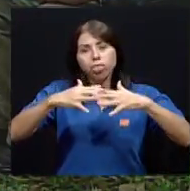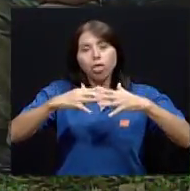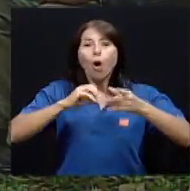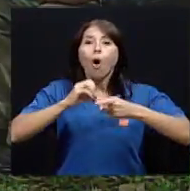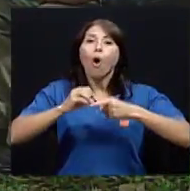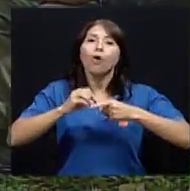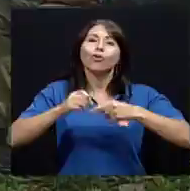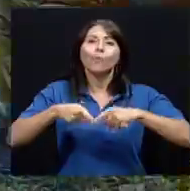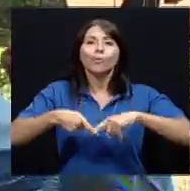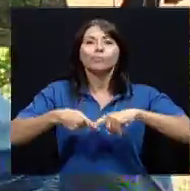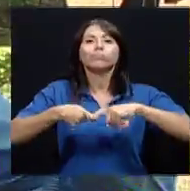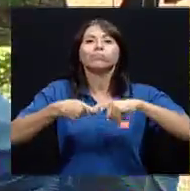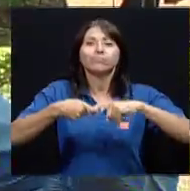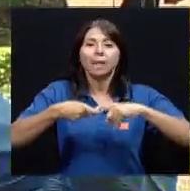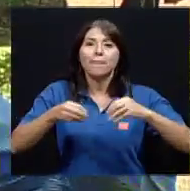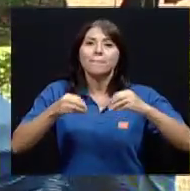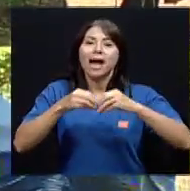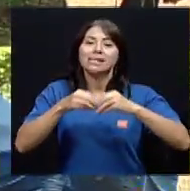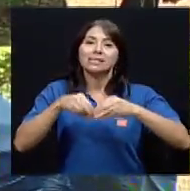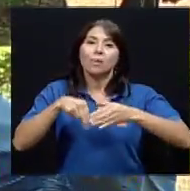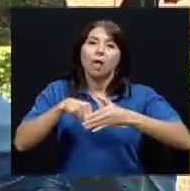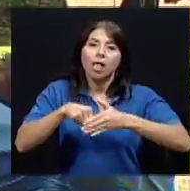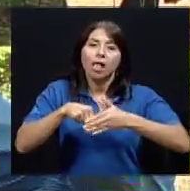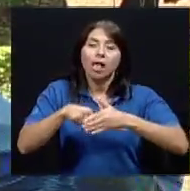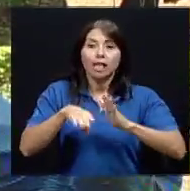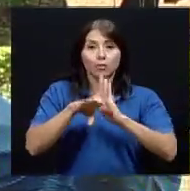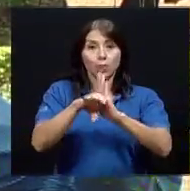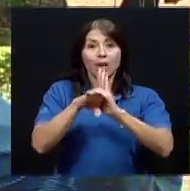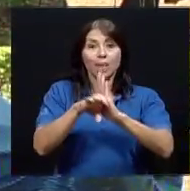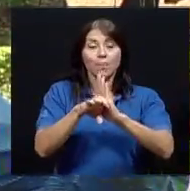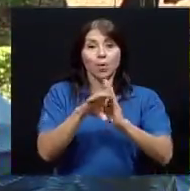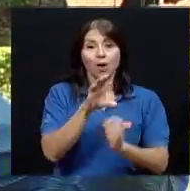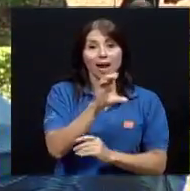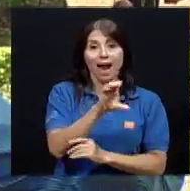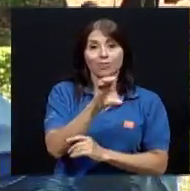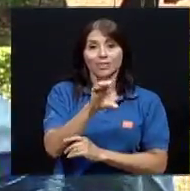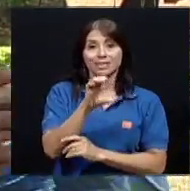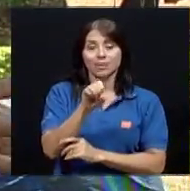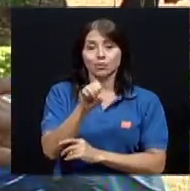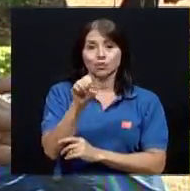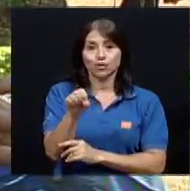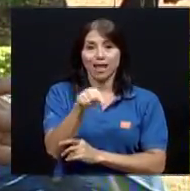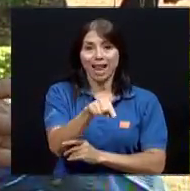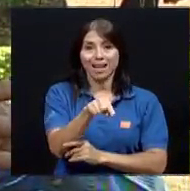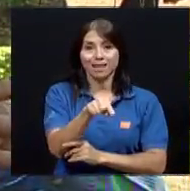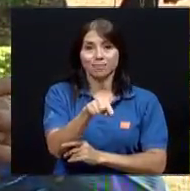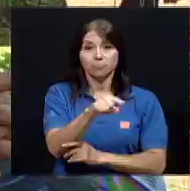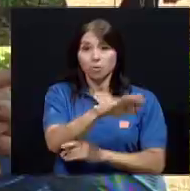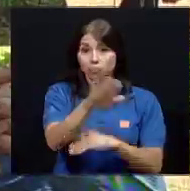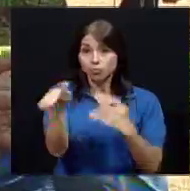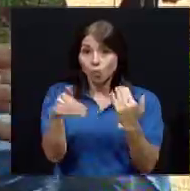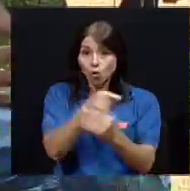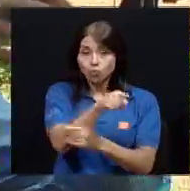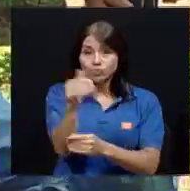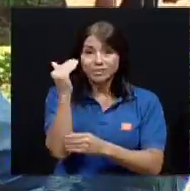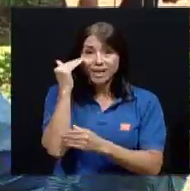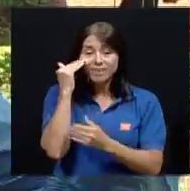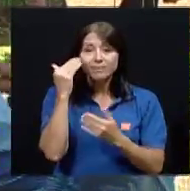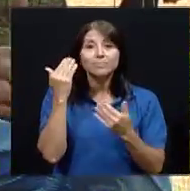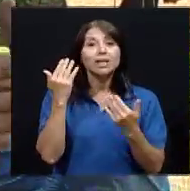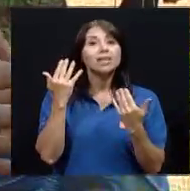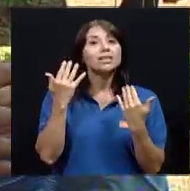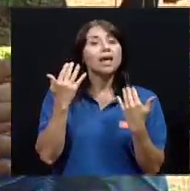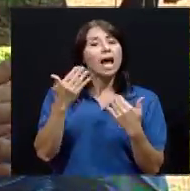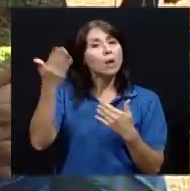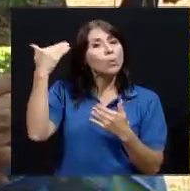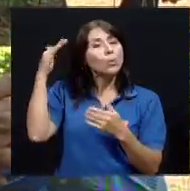quedando en el tiempo. Entonces, tenemos ejemplos de instituciones como la Caja del Seguro Social, que digamos, para nadie es un secreto, que cumplió un